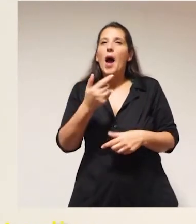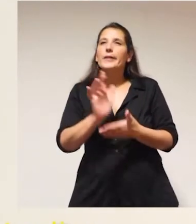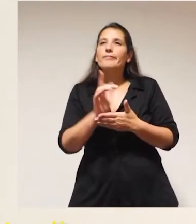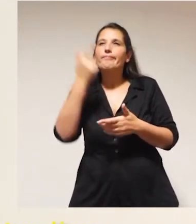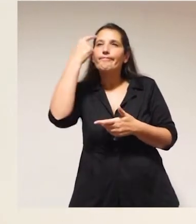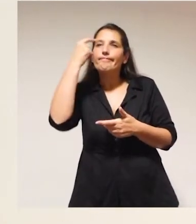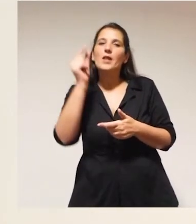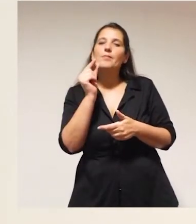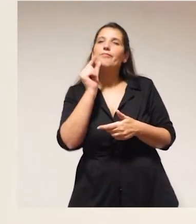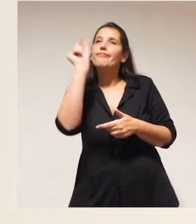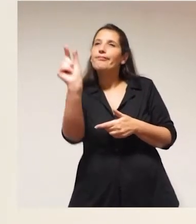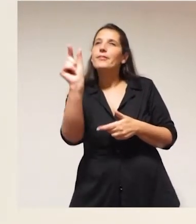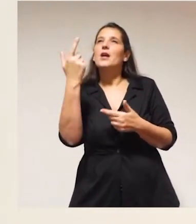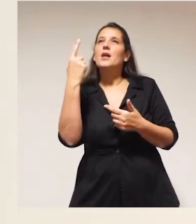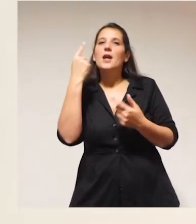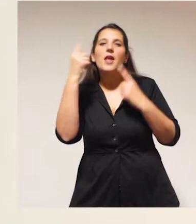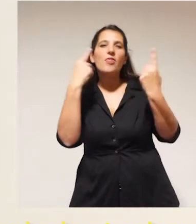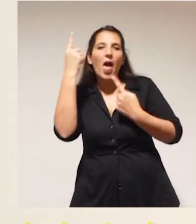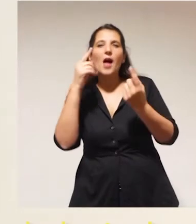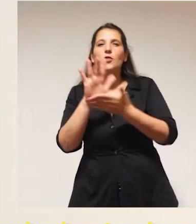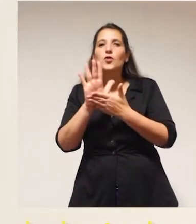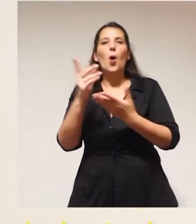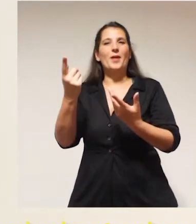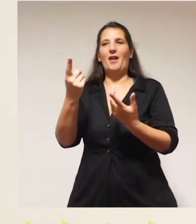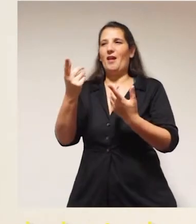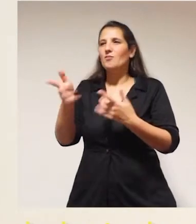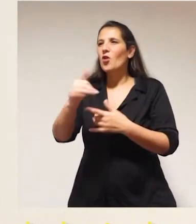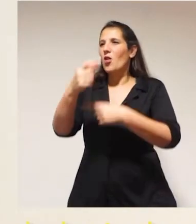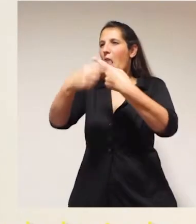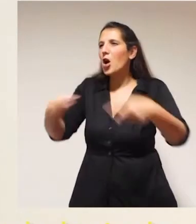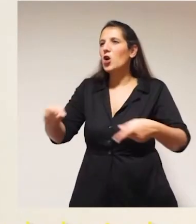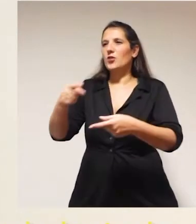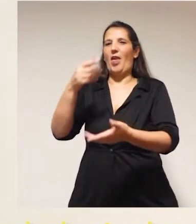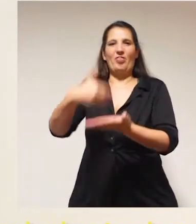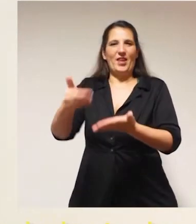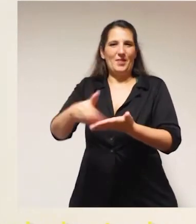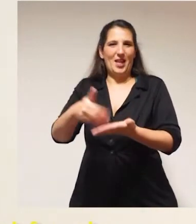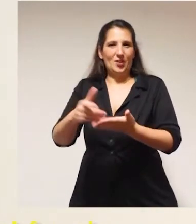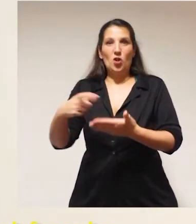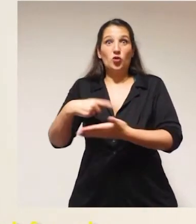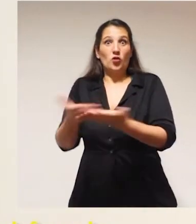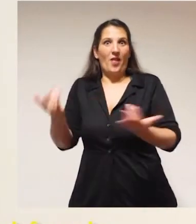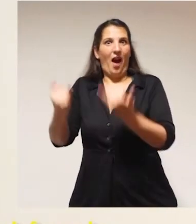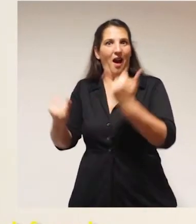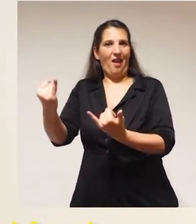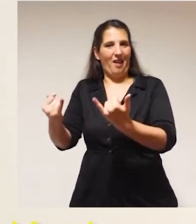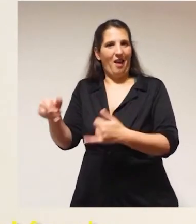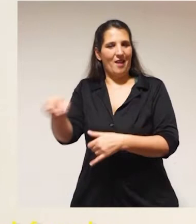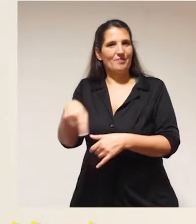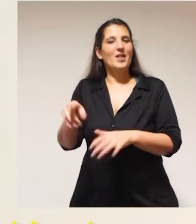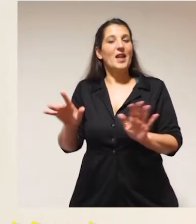conceptualiza, cómo se ha configurado y cómo se desarrollan las prácticas discriminatorias socialmente